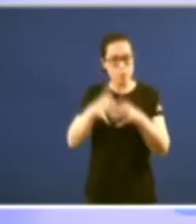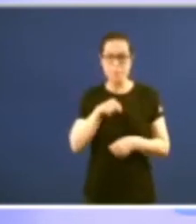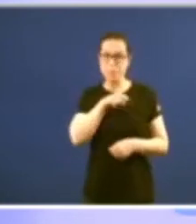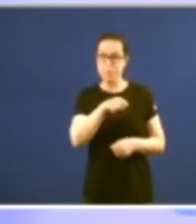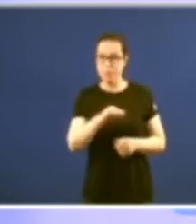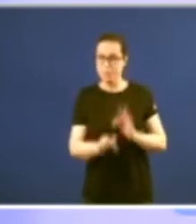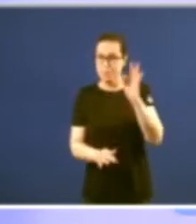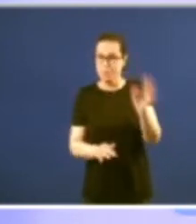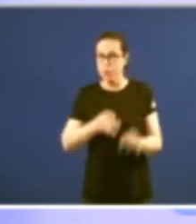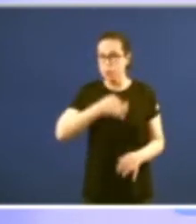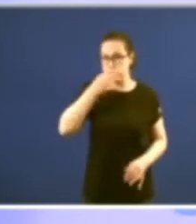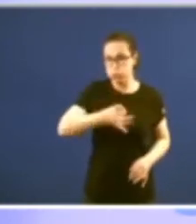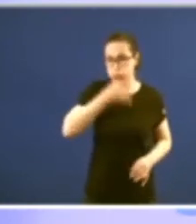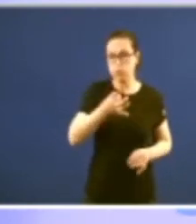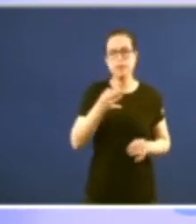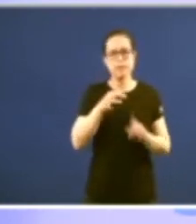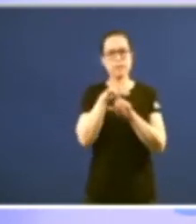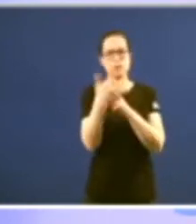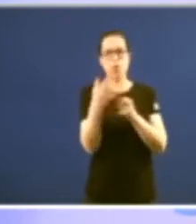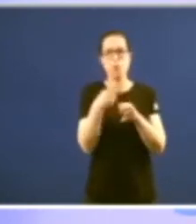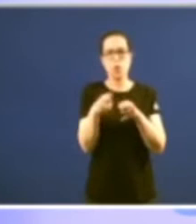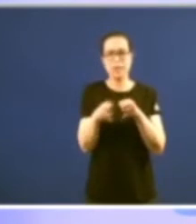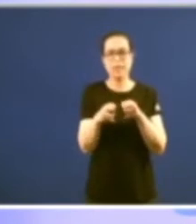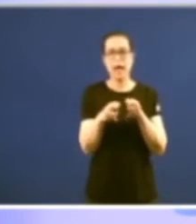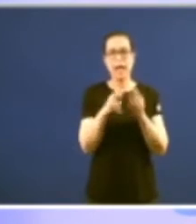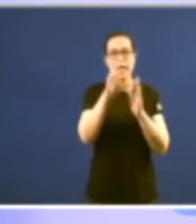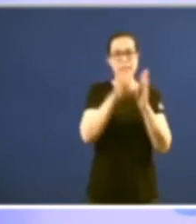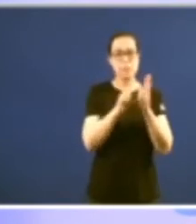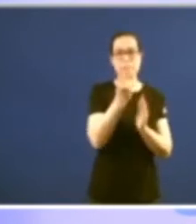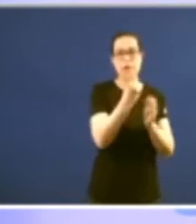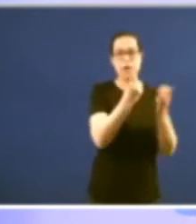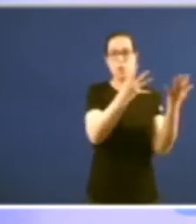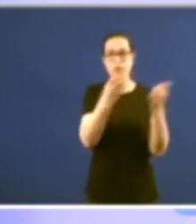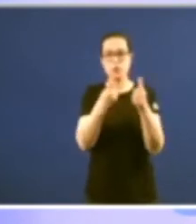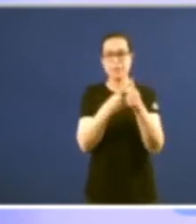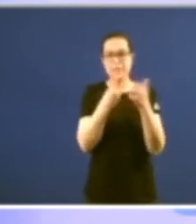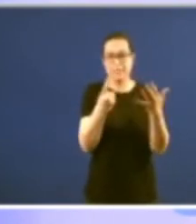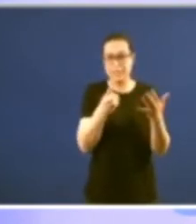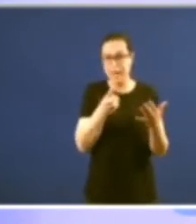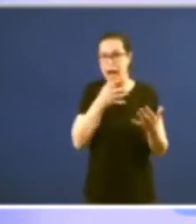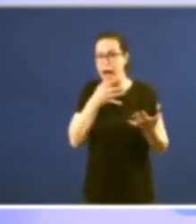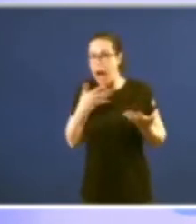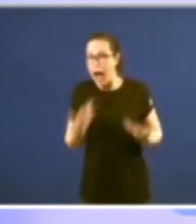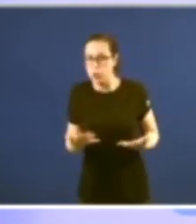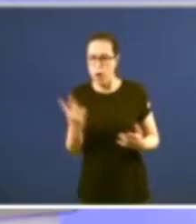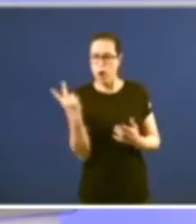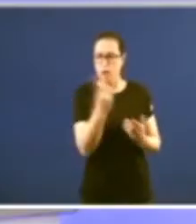unha comparación da situación política na que se aprobou o Estatuto de 1936 e o Vicente Moito